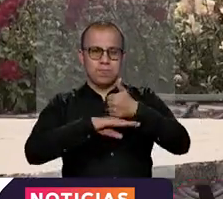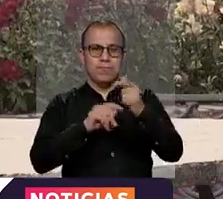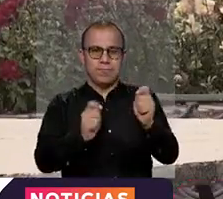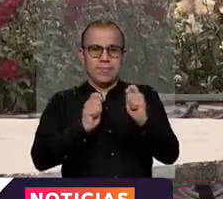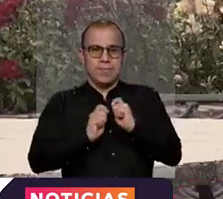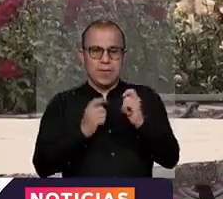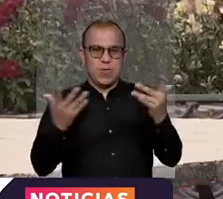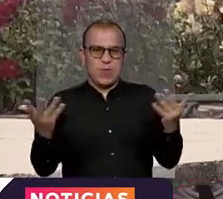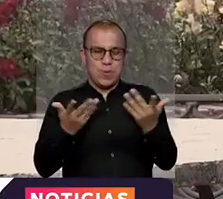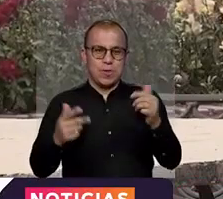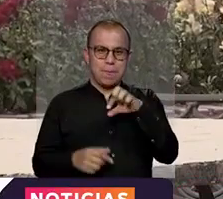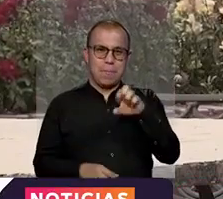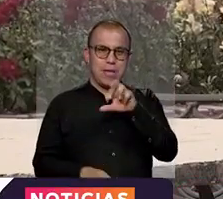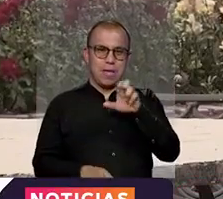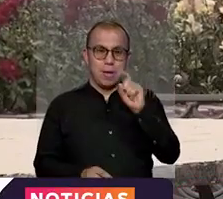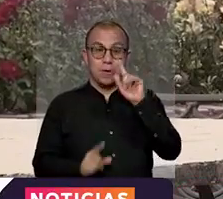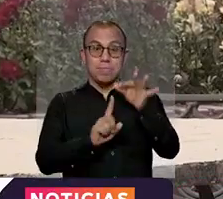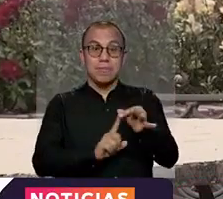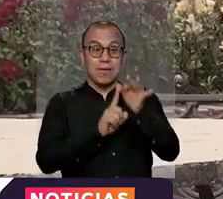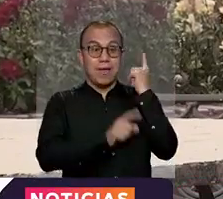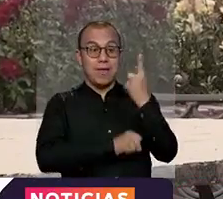donde Parra es profesor emérito desde 2018.